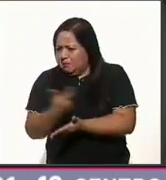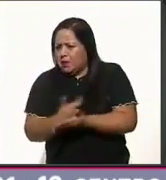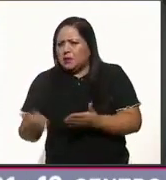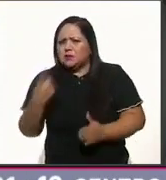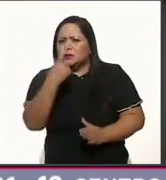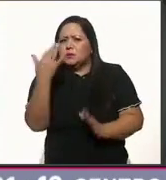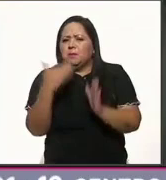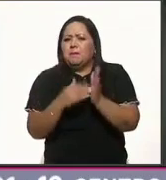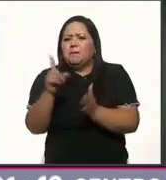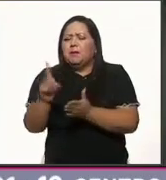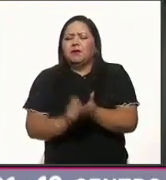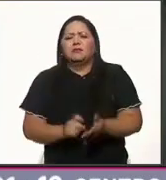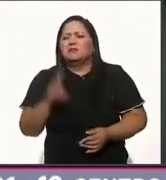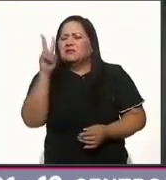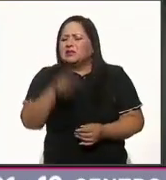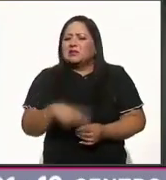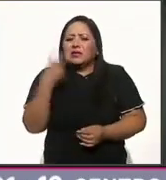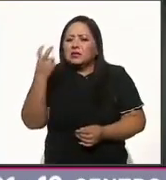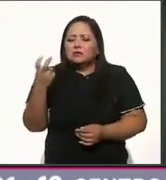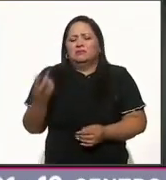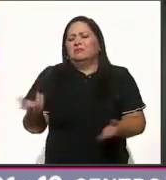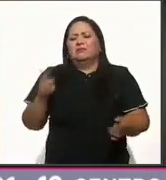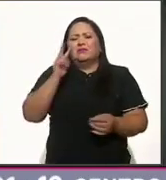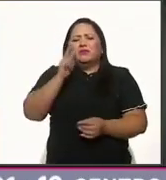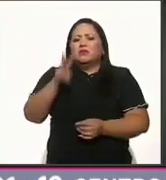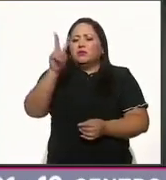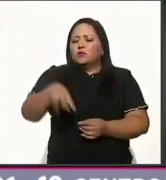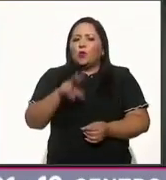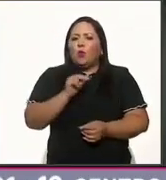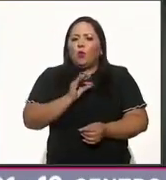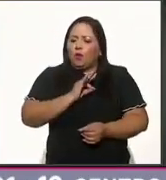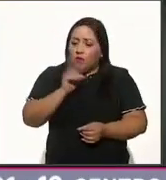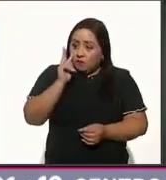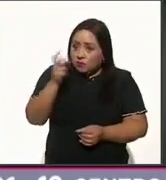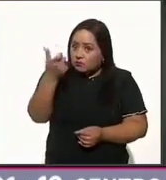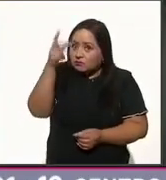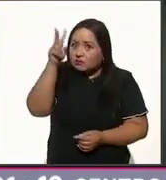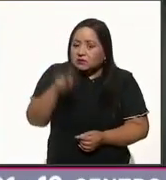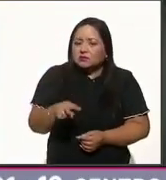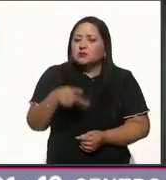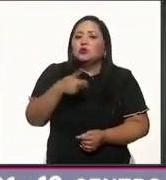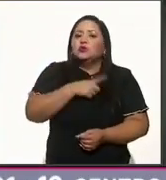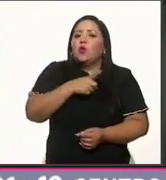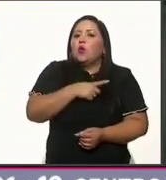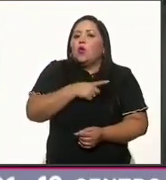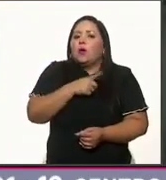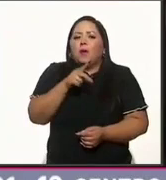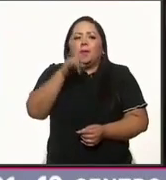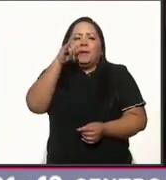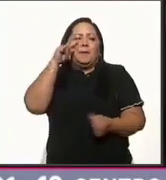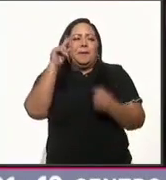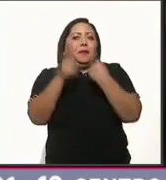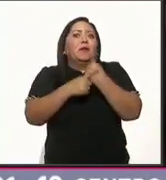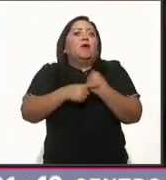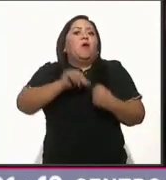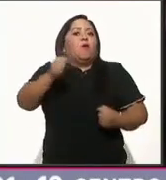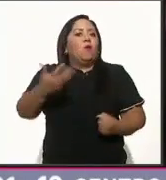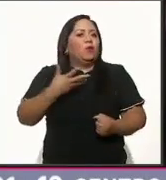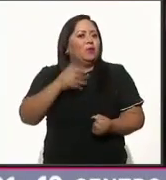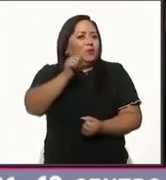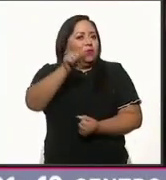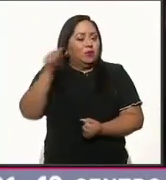mil pesos mensuales. Eso es evidente. No le van a salir los números de ninguna manera. Pero son solo las partes visibles. Los